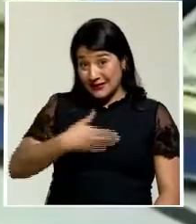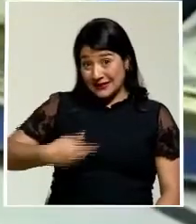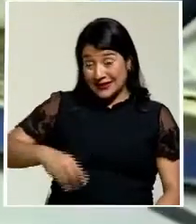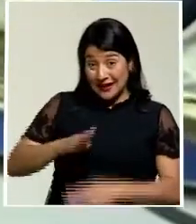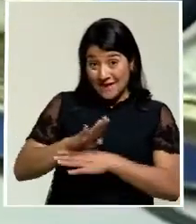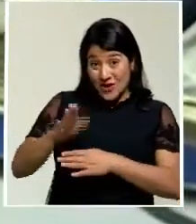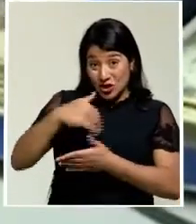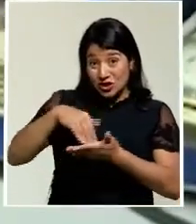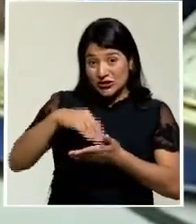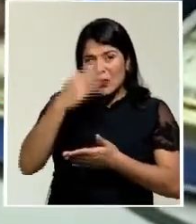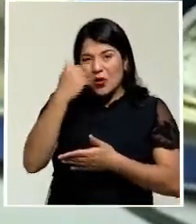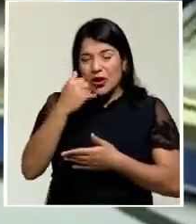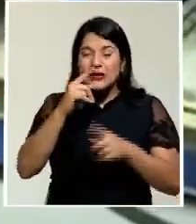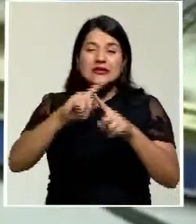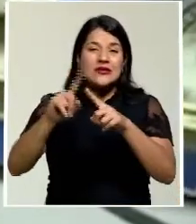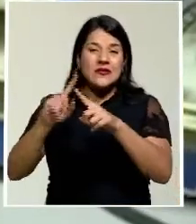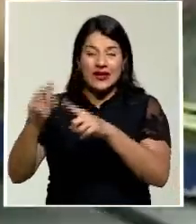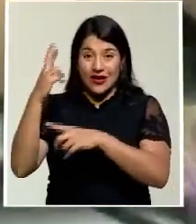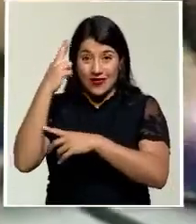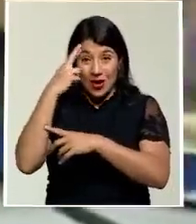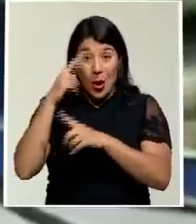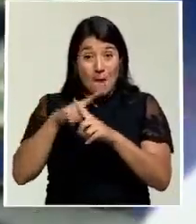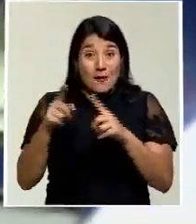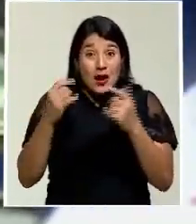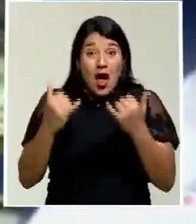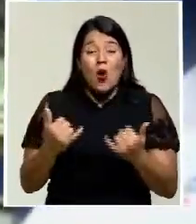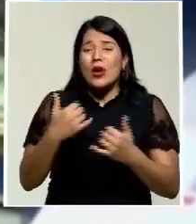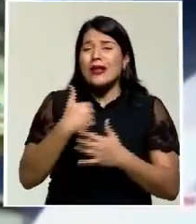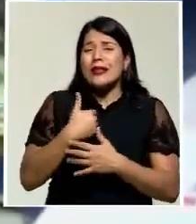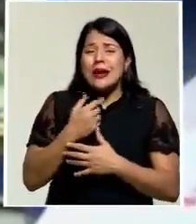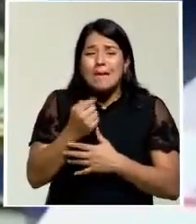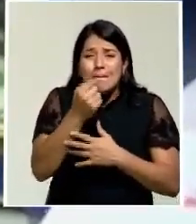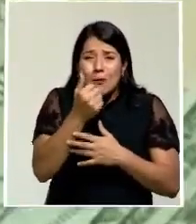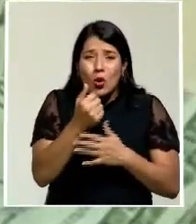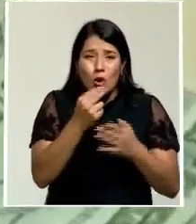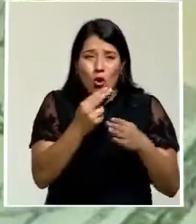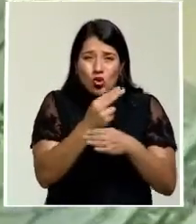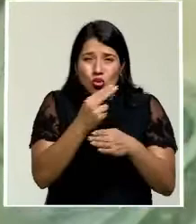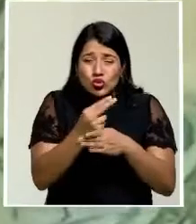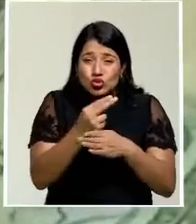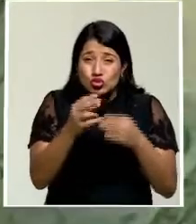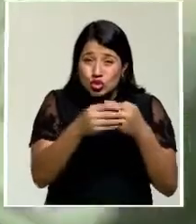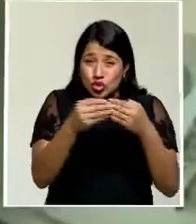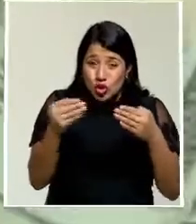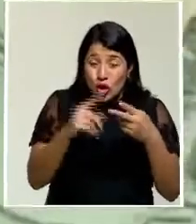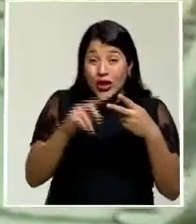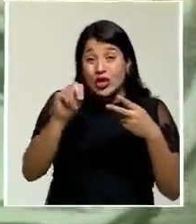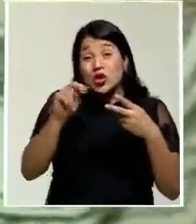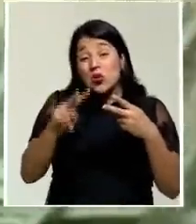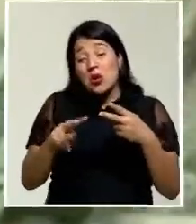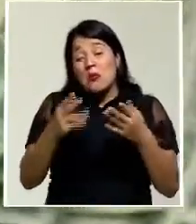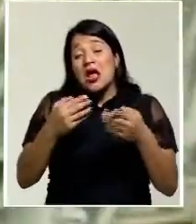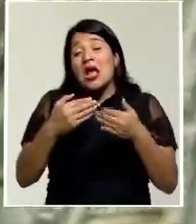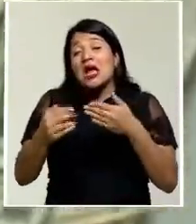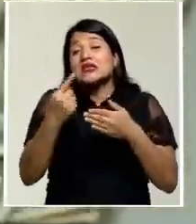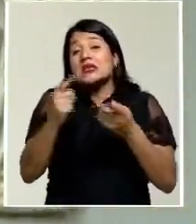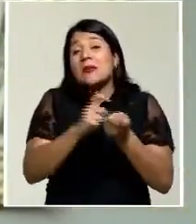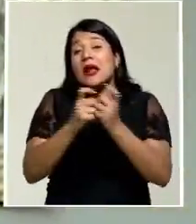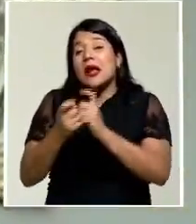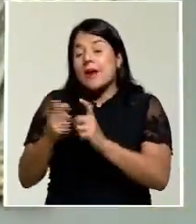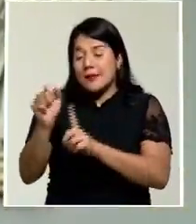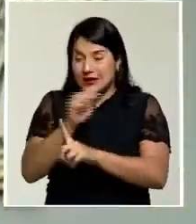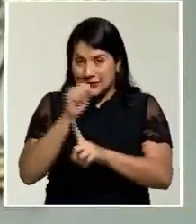explicó que en este periodo del año se cuenta con menos divisas y en el mes de noviembre se tiende a revertir la situación. Además,